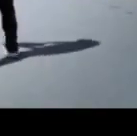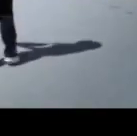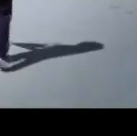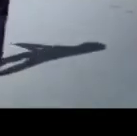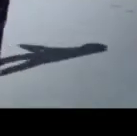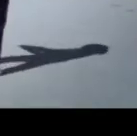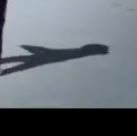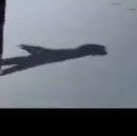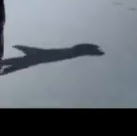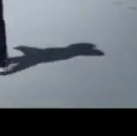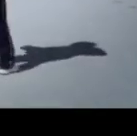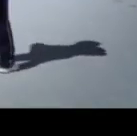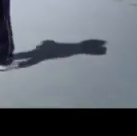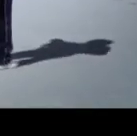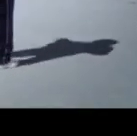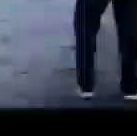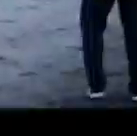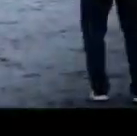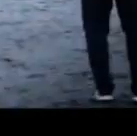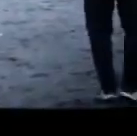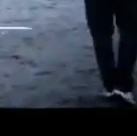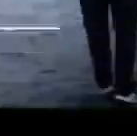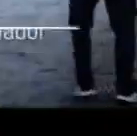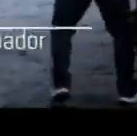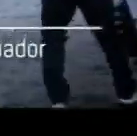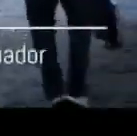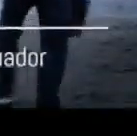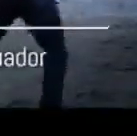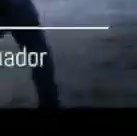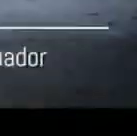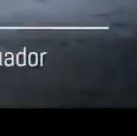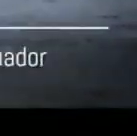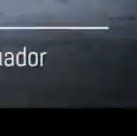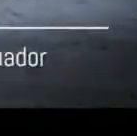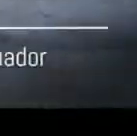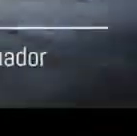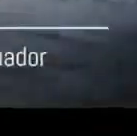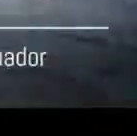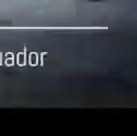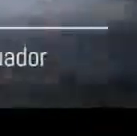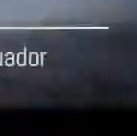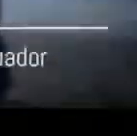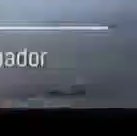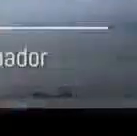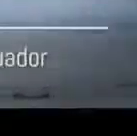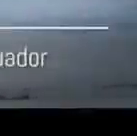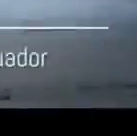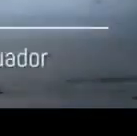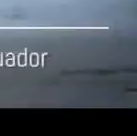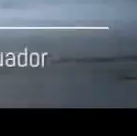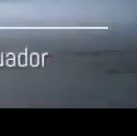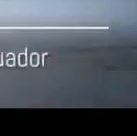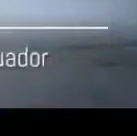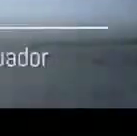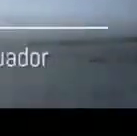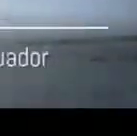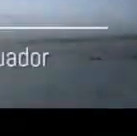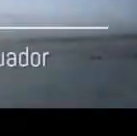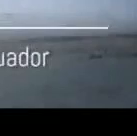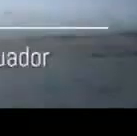En diferentes Provincias del Ecuador En el Carchi Juegan En